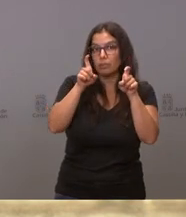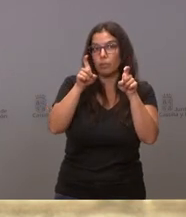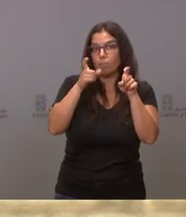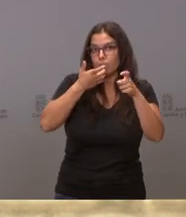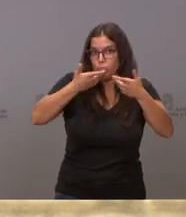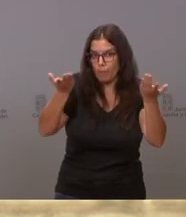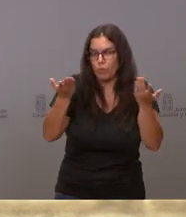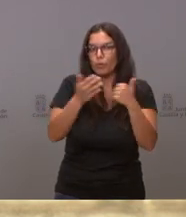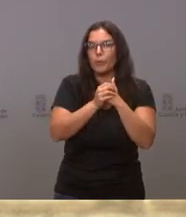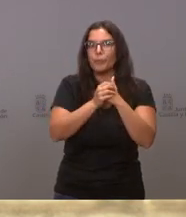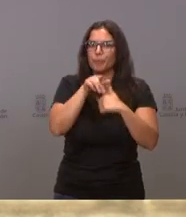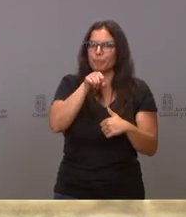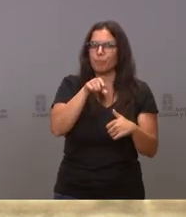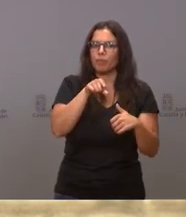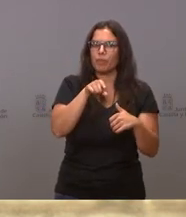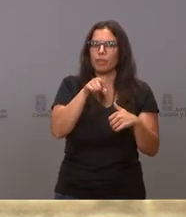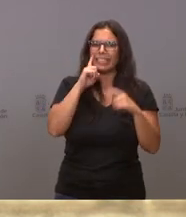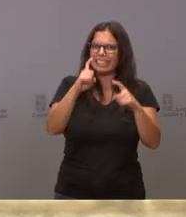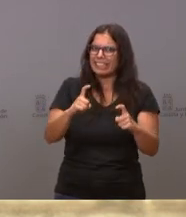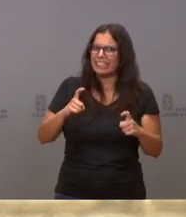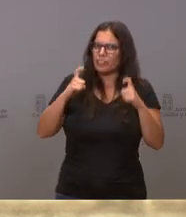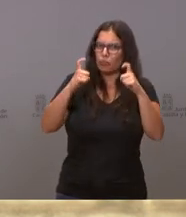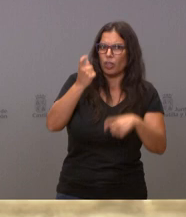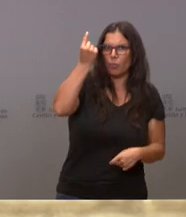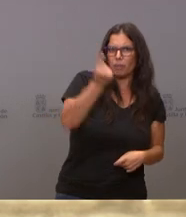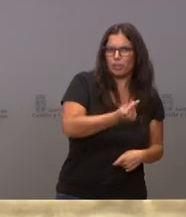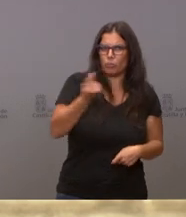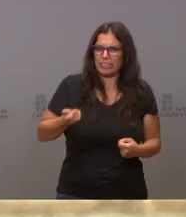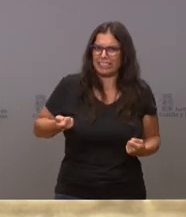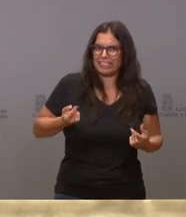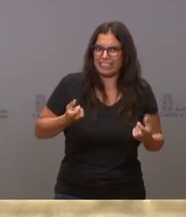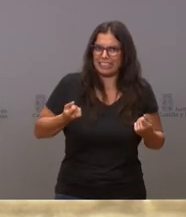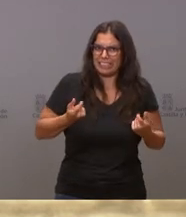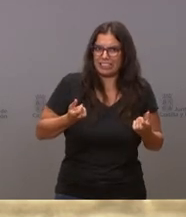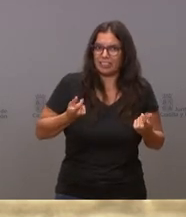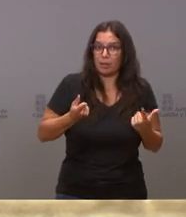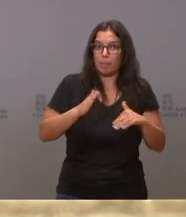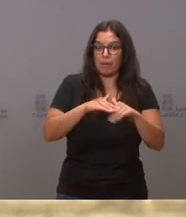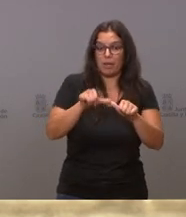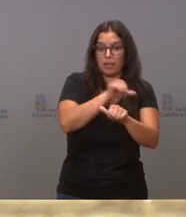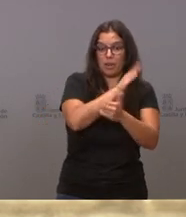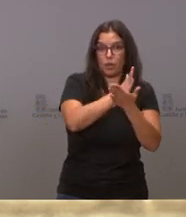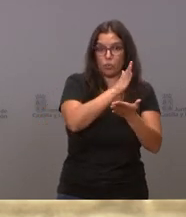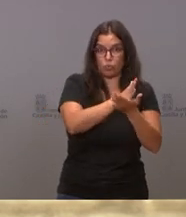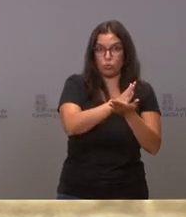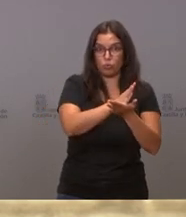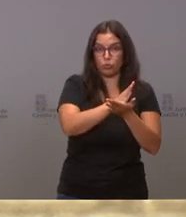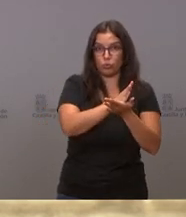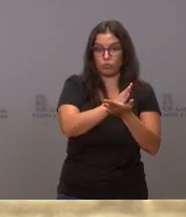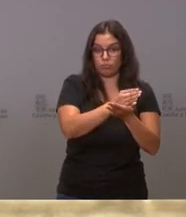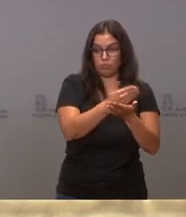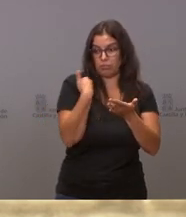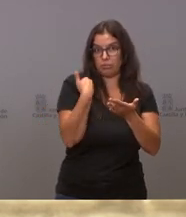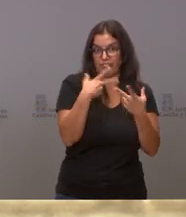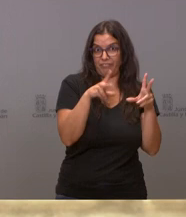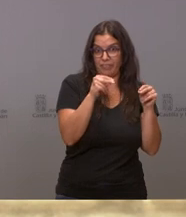poner un ejemplo, gran parte del esfuerzo presupuestario que hemos hecho para el curso que acabamos